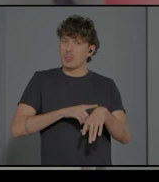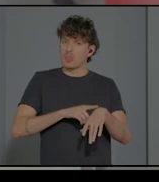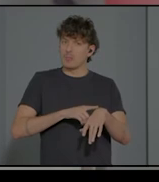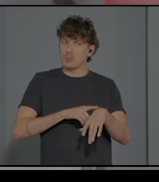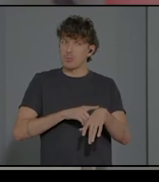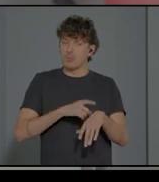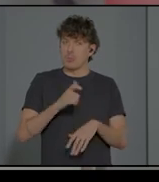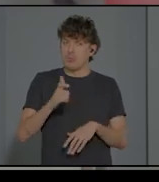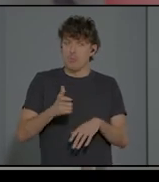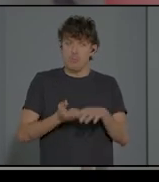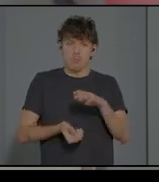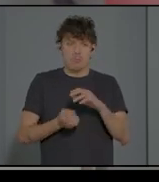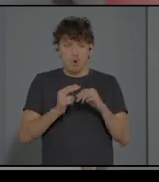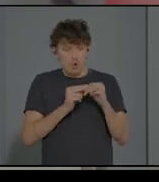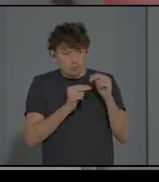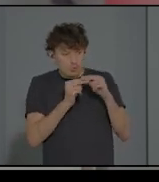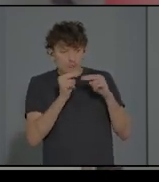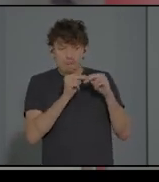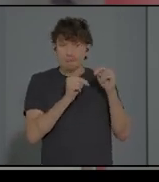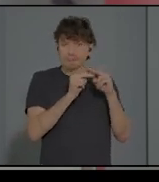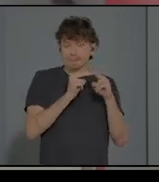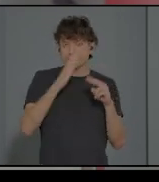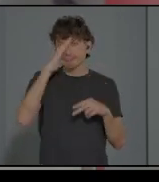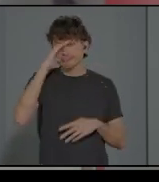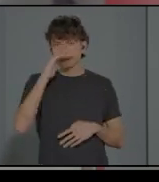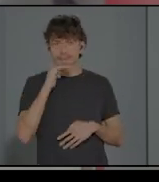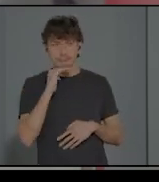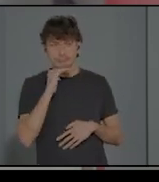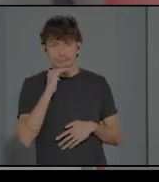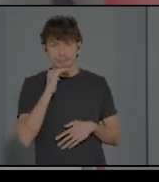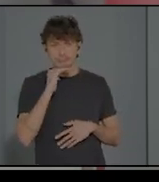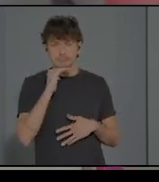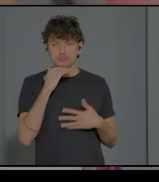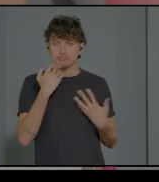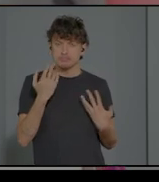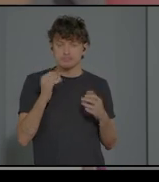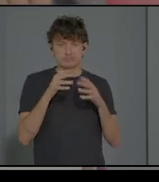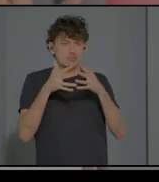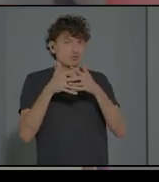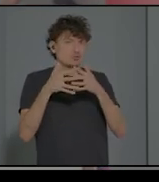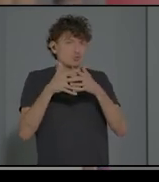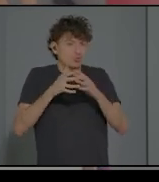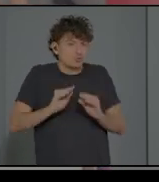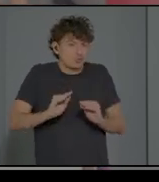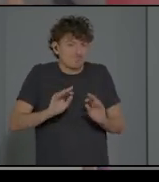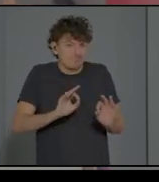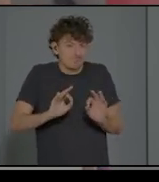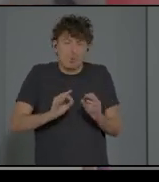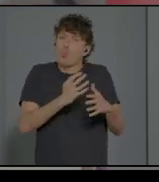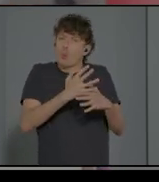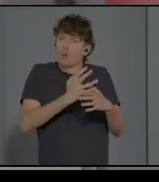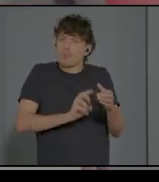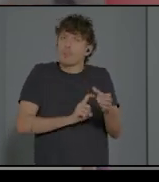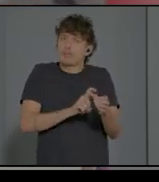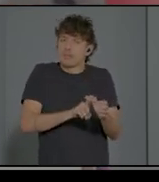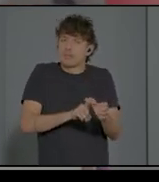ha tenido un modo de estructuración, ha participado en el juego, el intercambio ha sido real,